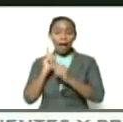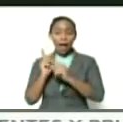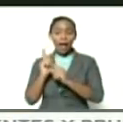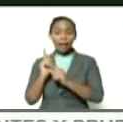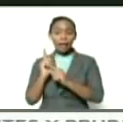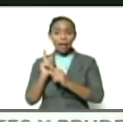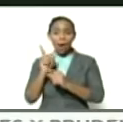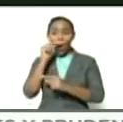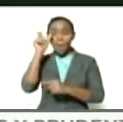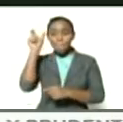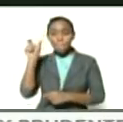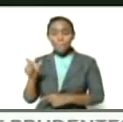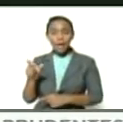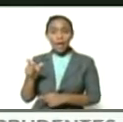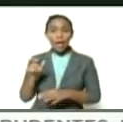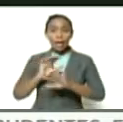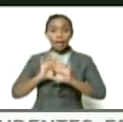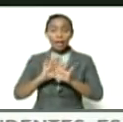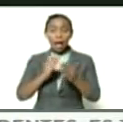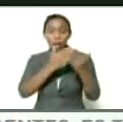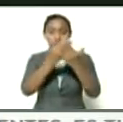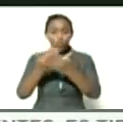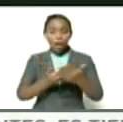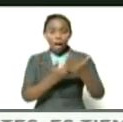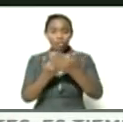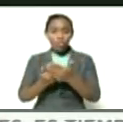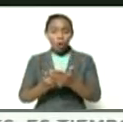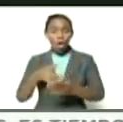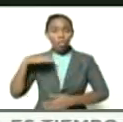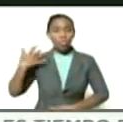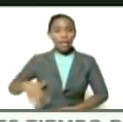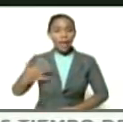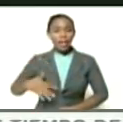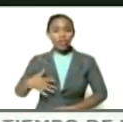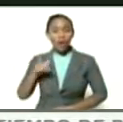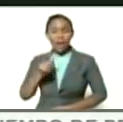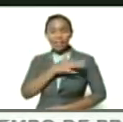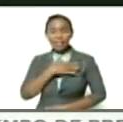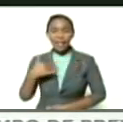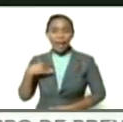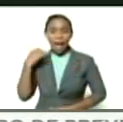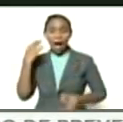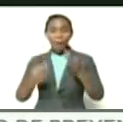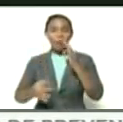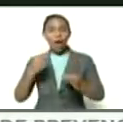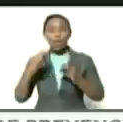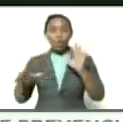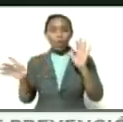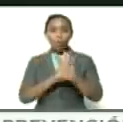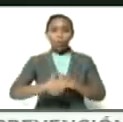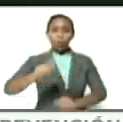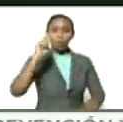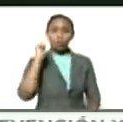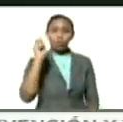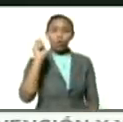escalona que ahora está estudiando derecho quiere ser abogado constitucionalista